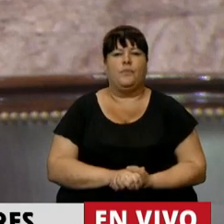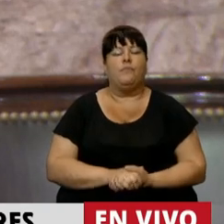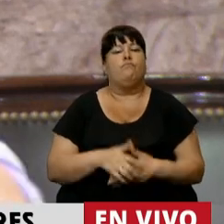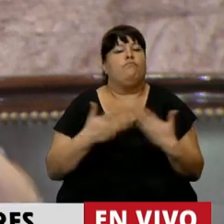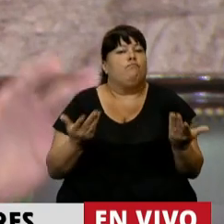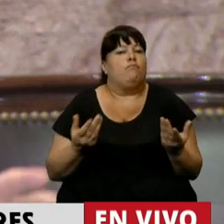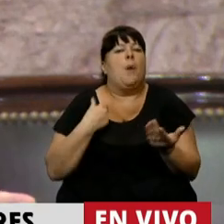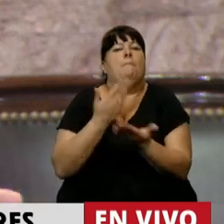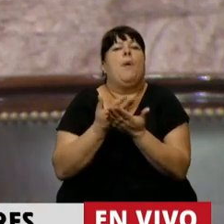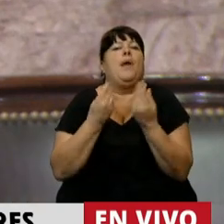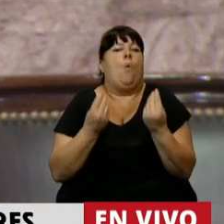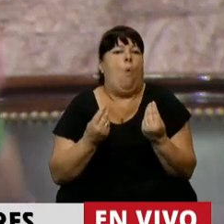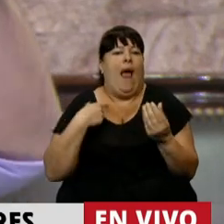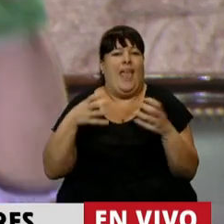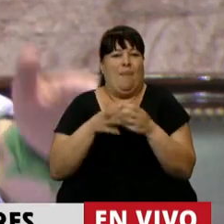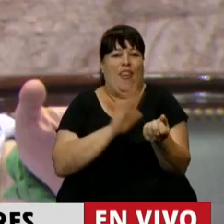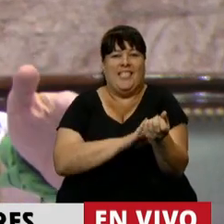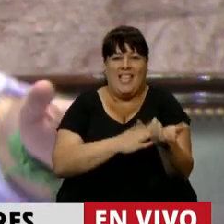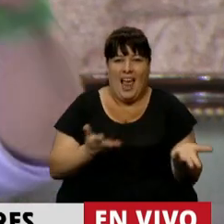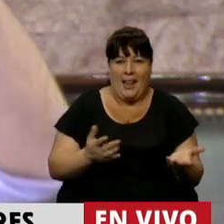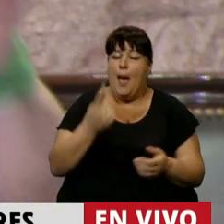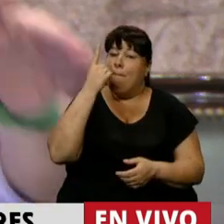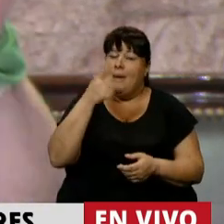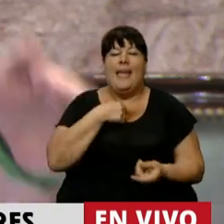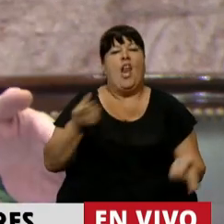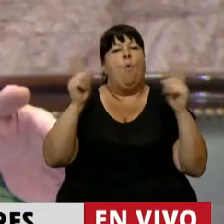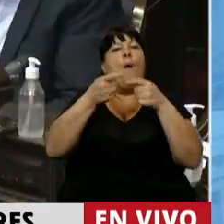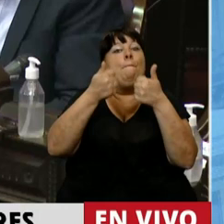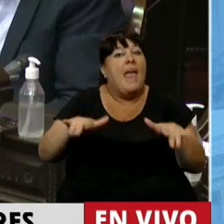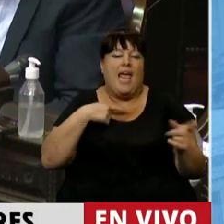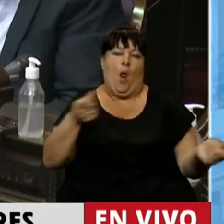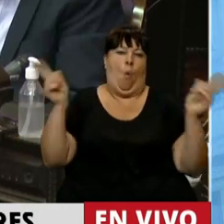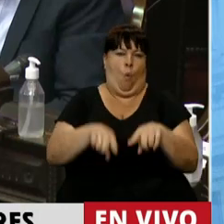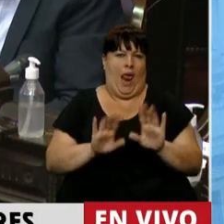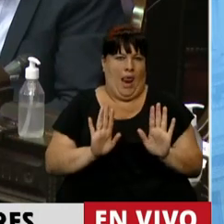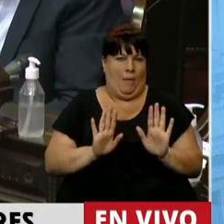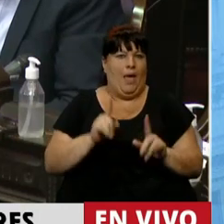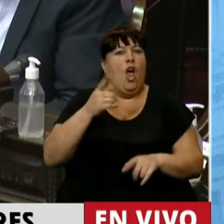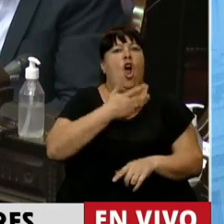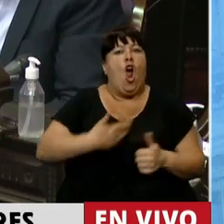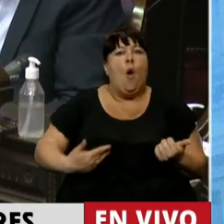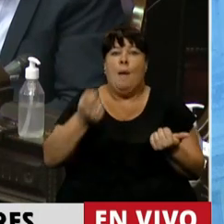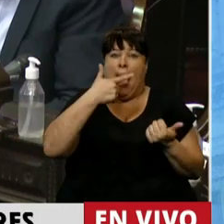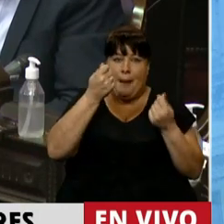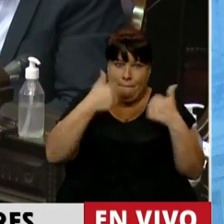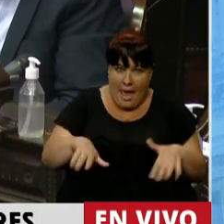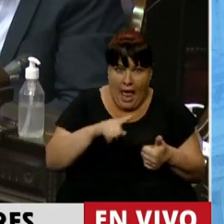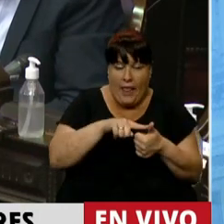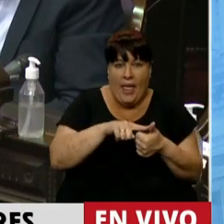Entonces, ¿cuál es el planteo que hacemos del frente de izquierda? En primer lugar, recuperar lo perdido bajo el gobierno de Macri